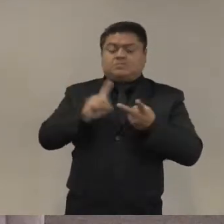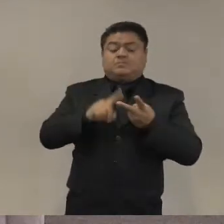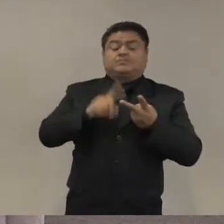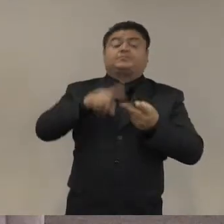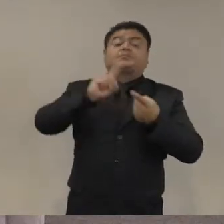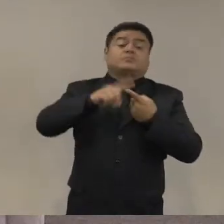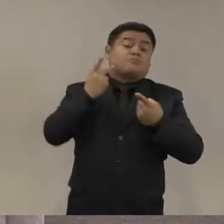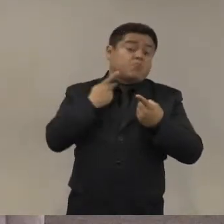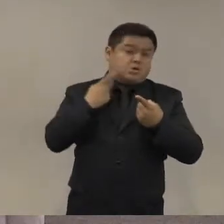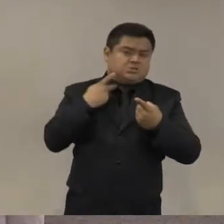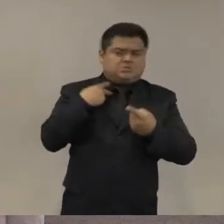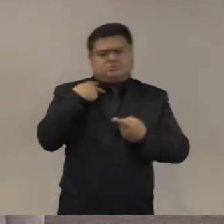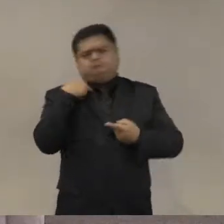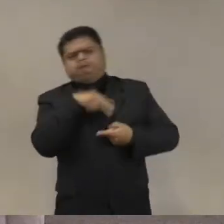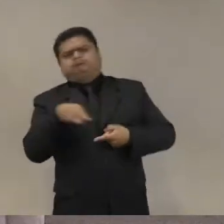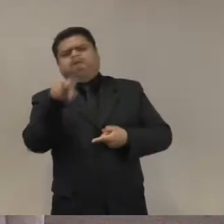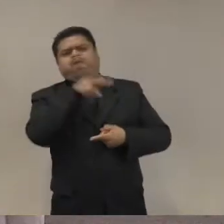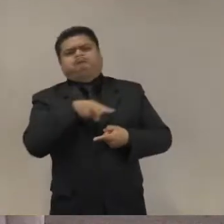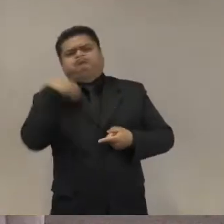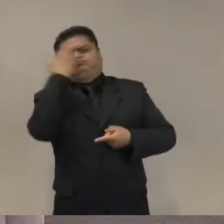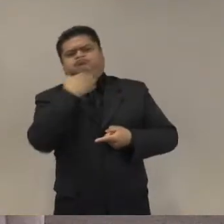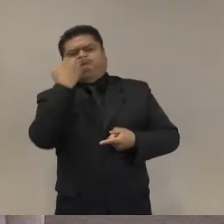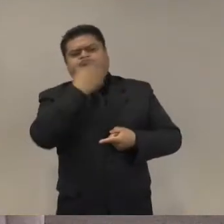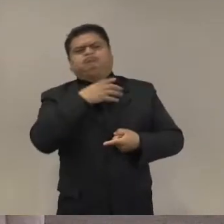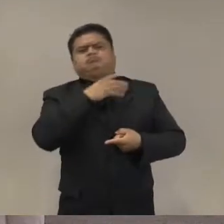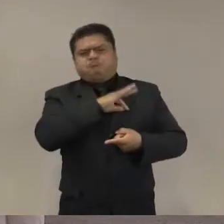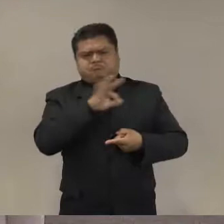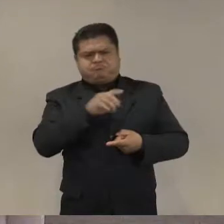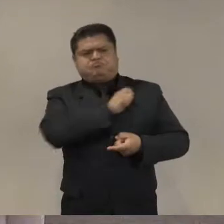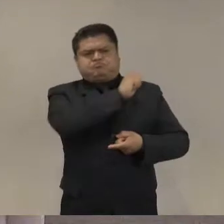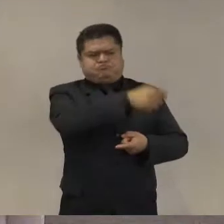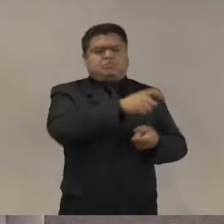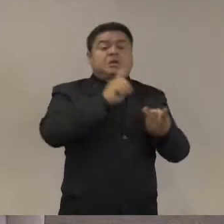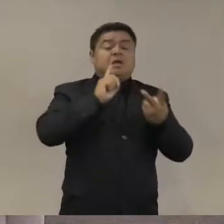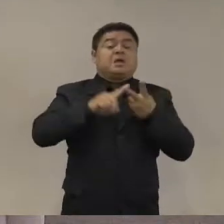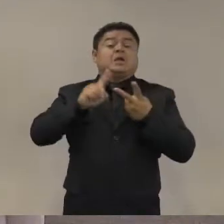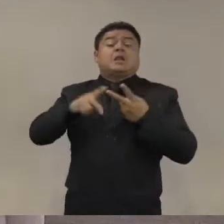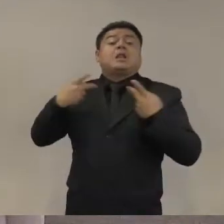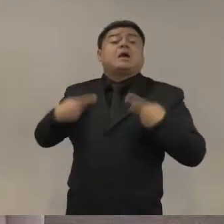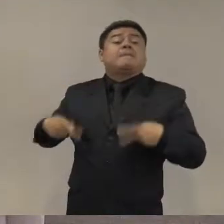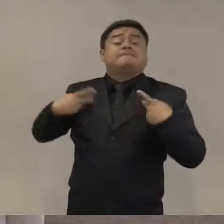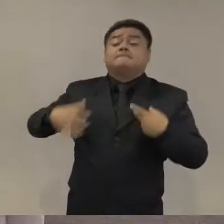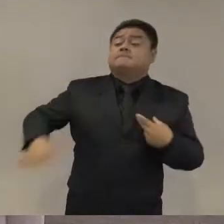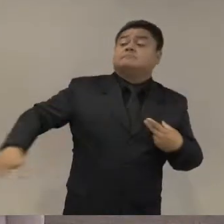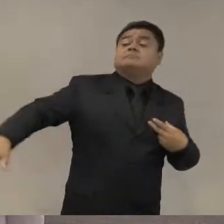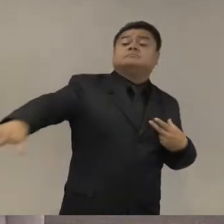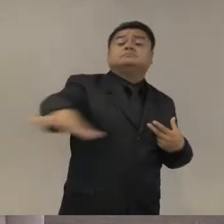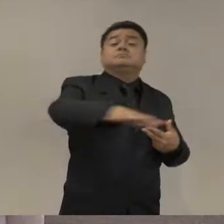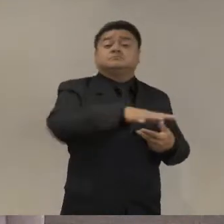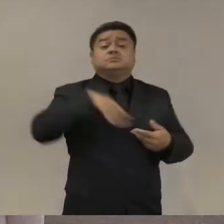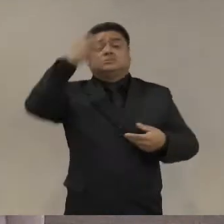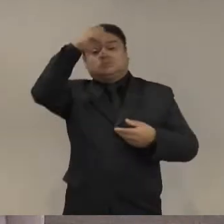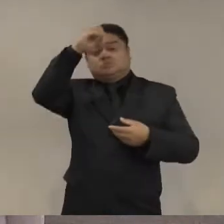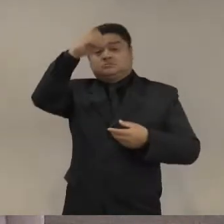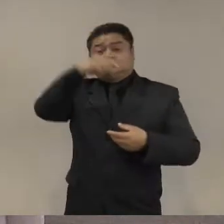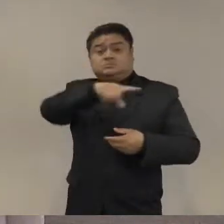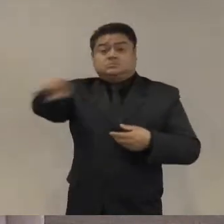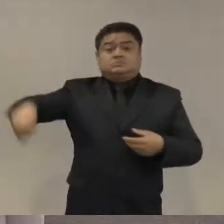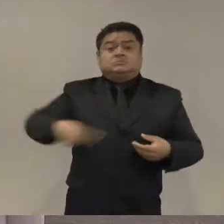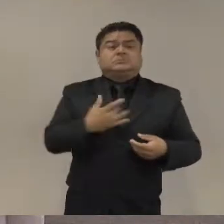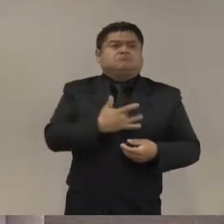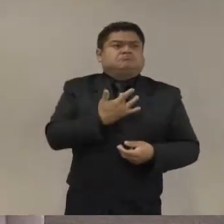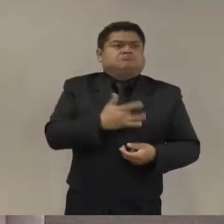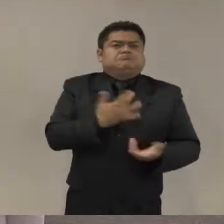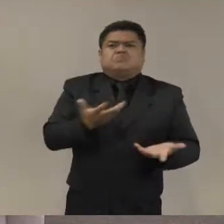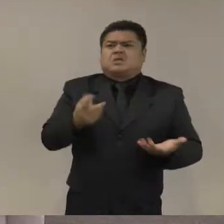las preocupaciones de la ciudadanía siguen siendo los temas de inseguridad de violencia y de criminalidad y hay una percepción de que